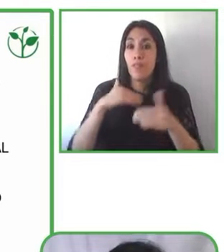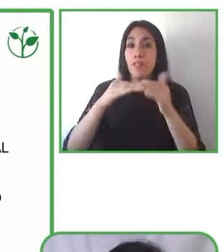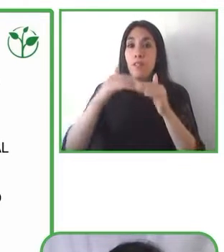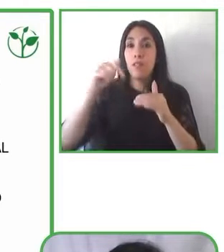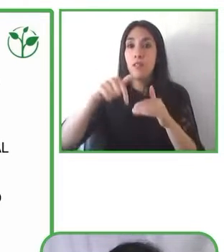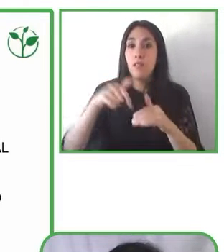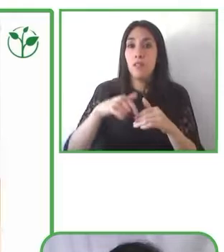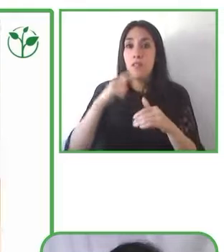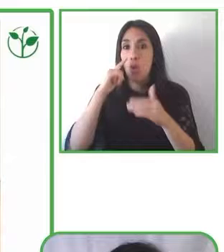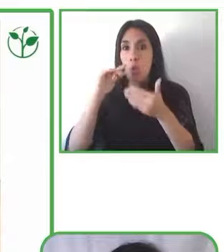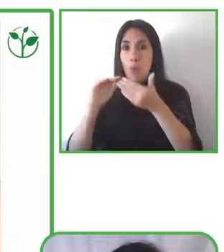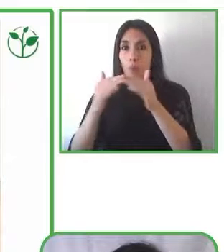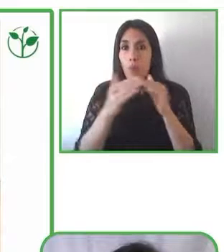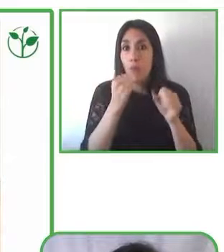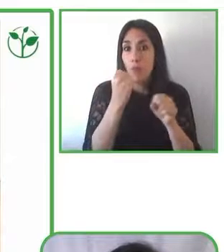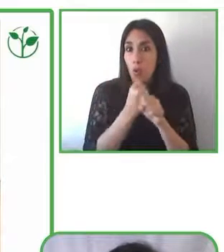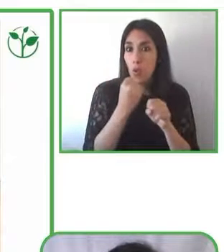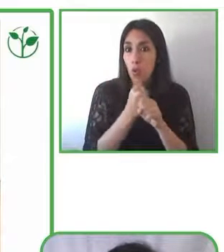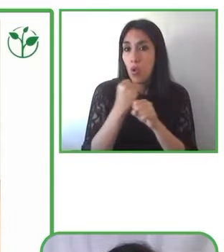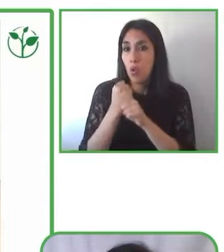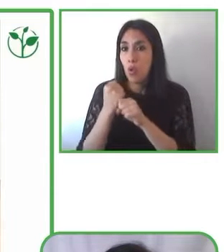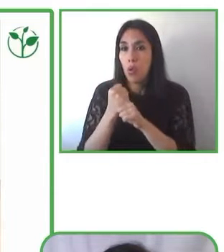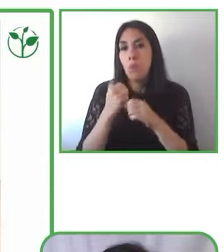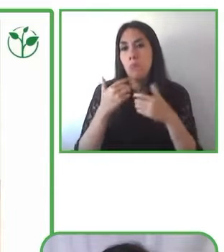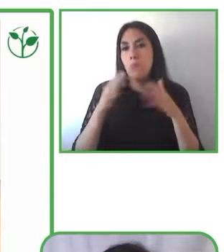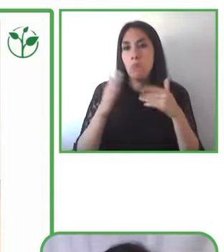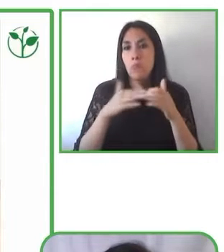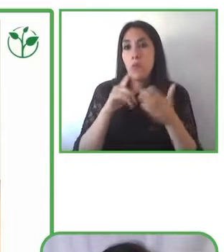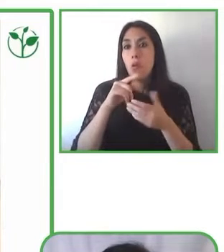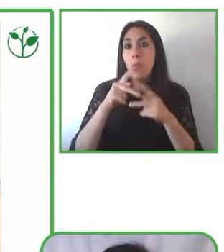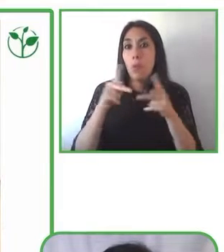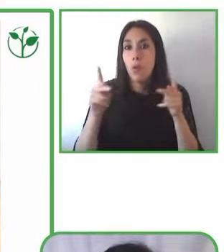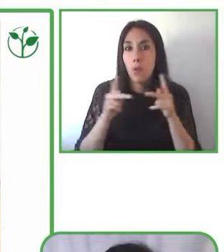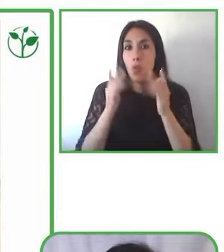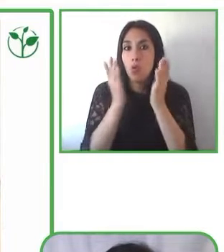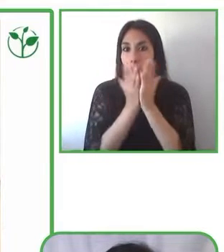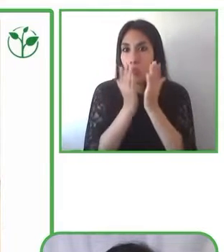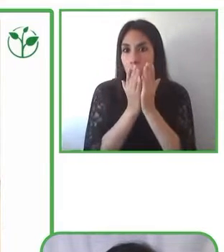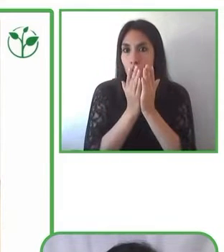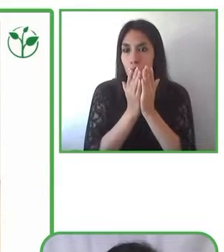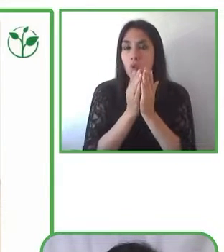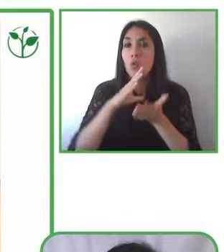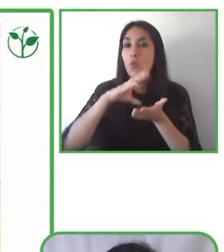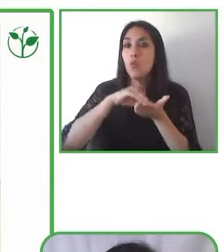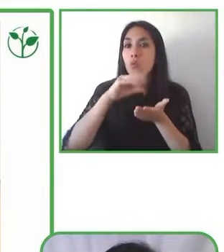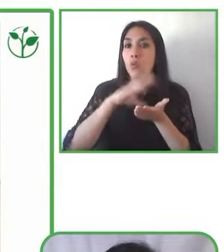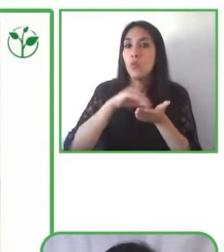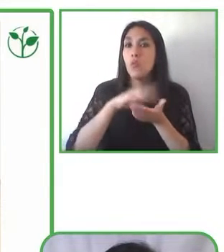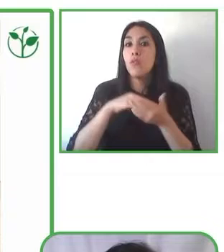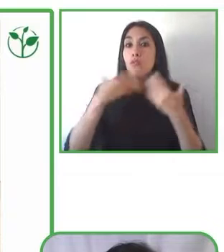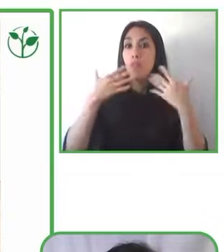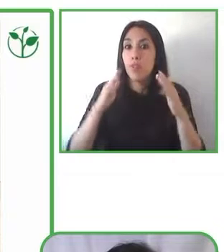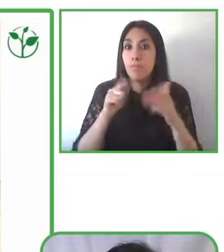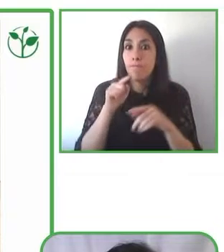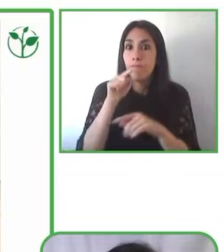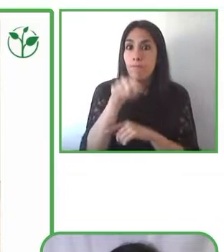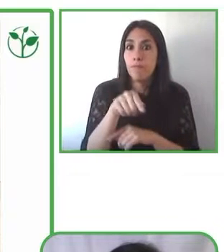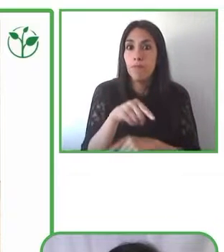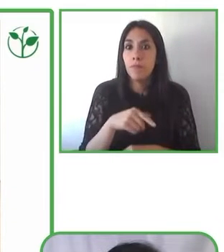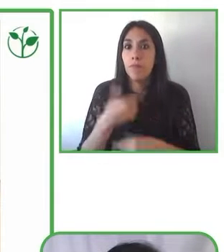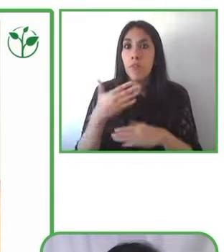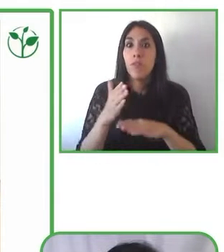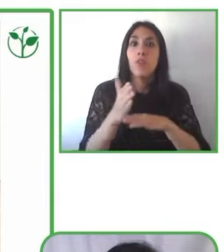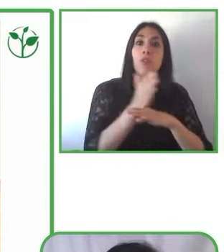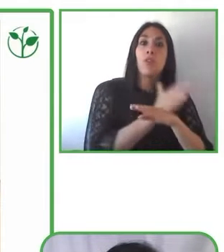educan. Partiendo de este conocimiento previo y este análisis que hacemos con los alumnos, se